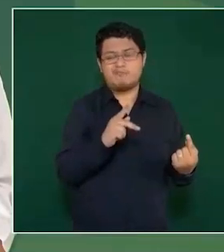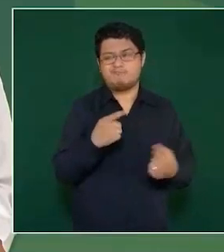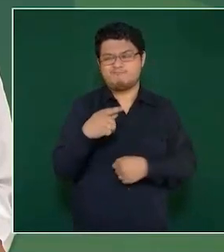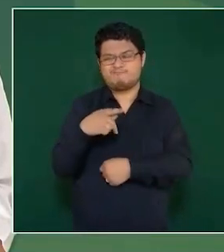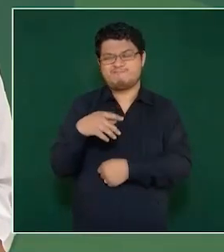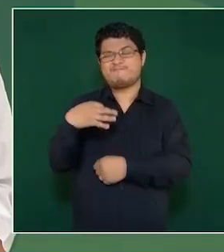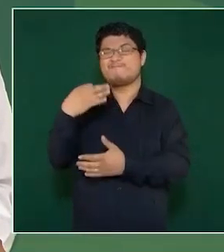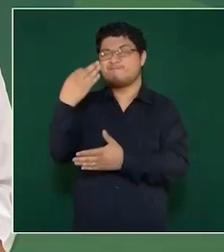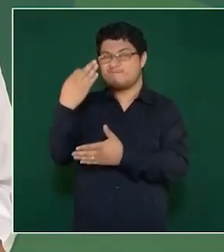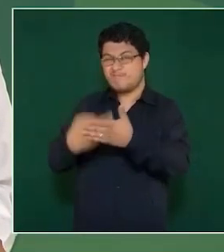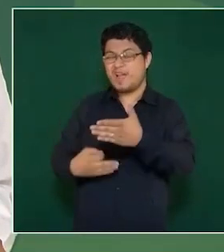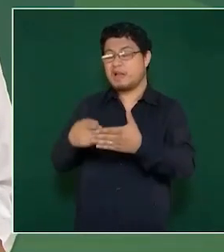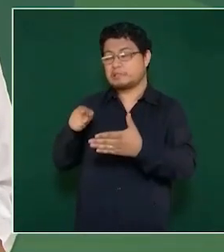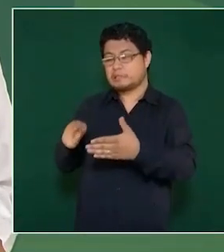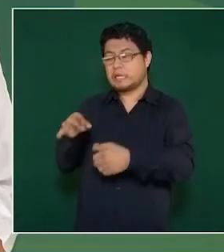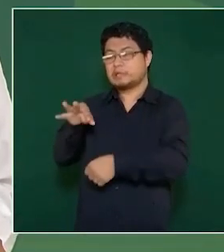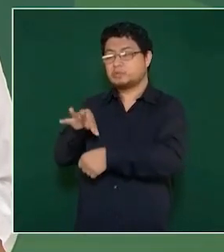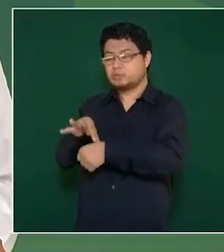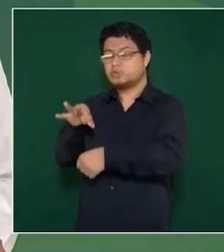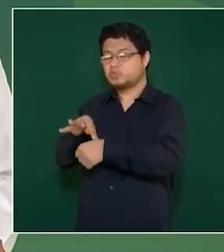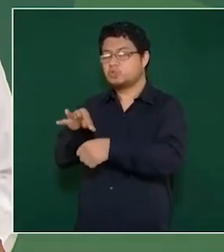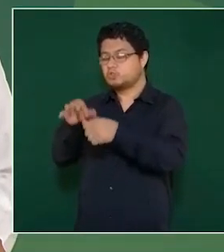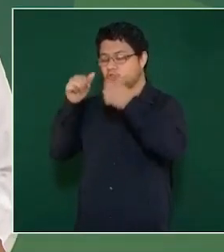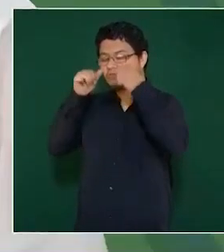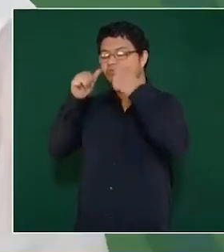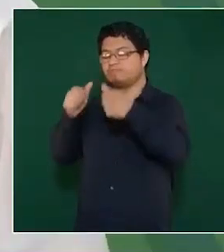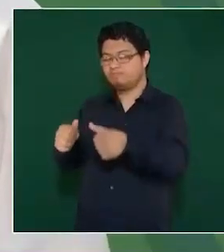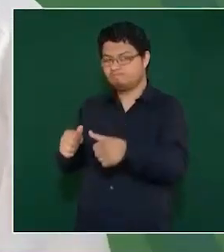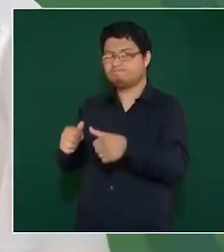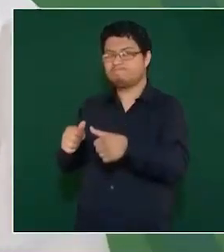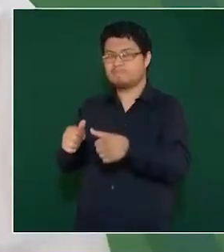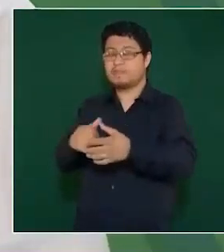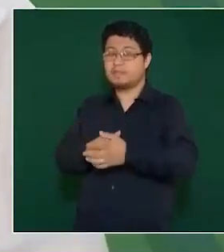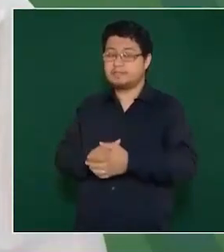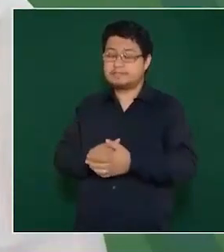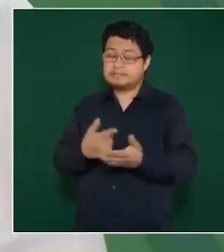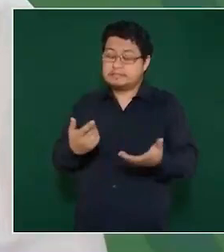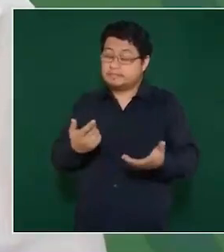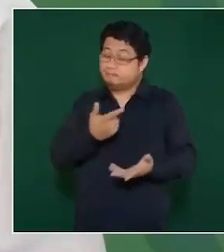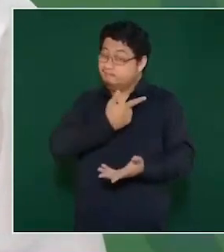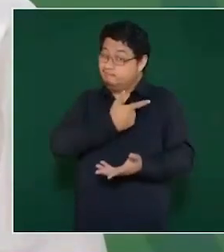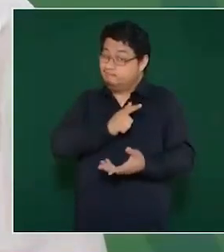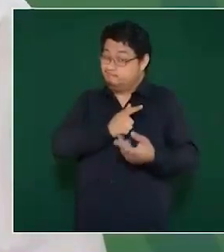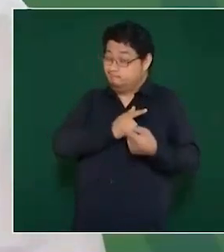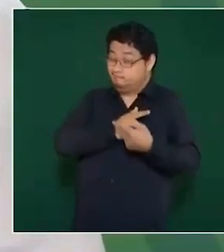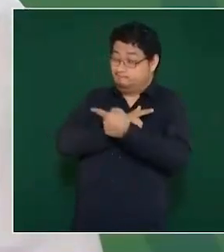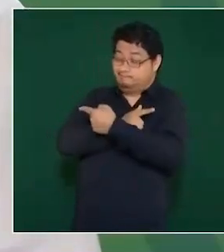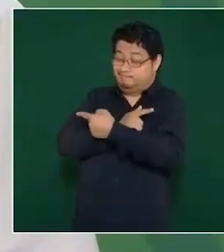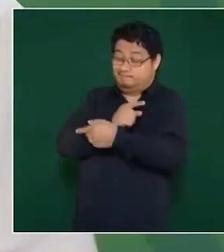No les gusta a los conservadores, pero lo tengo que decir porque es